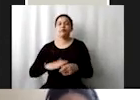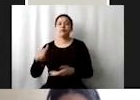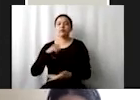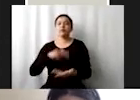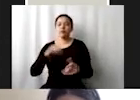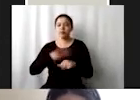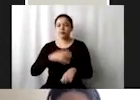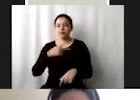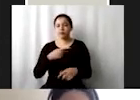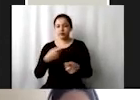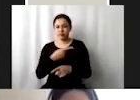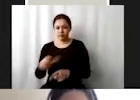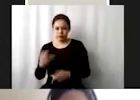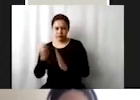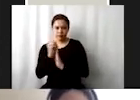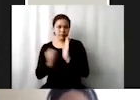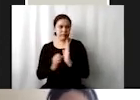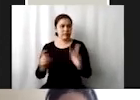de transporte público